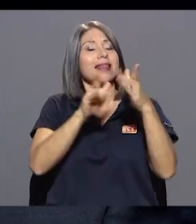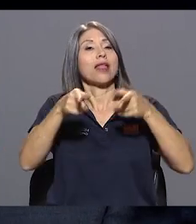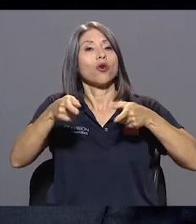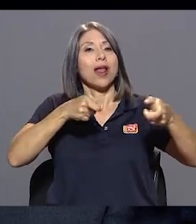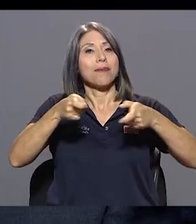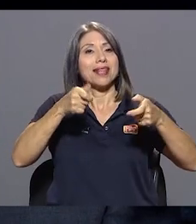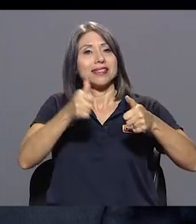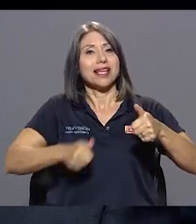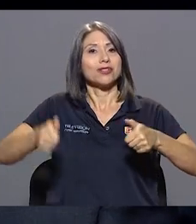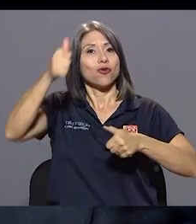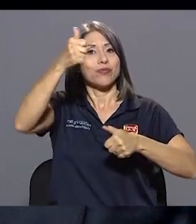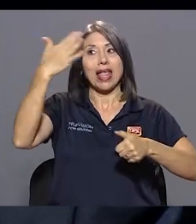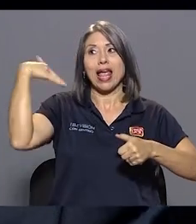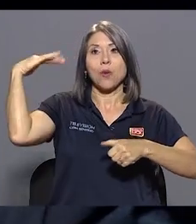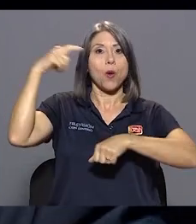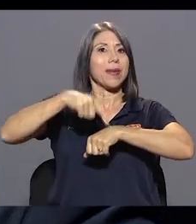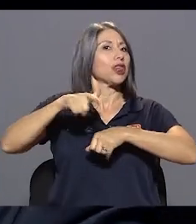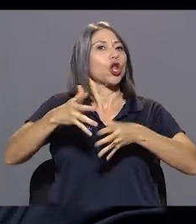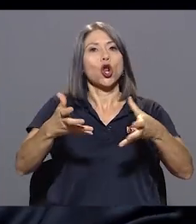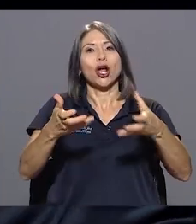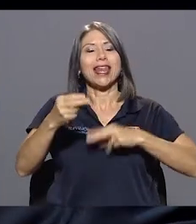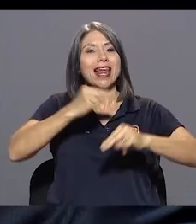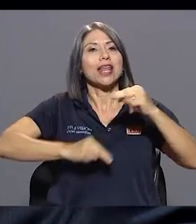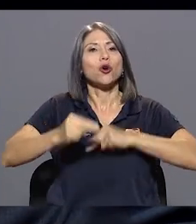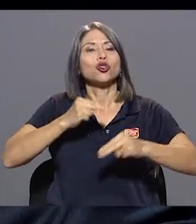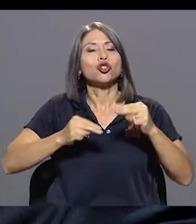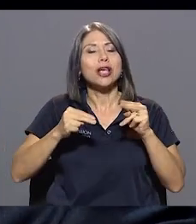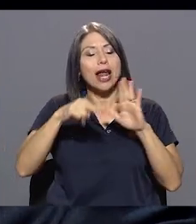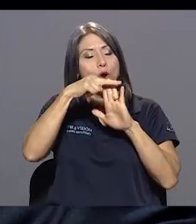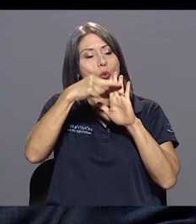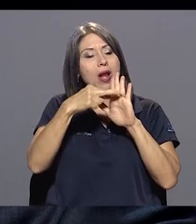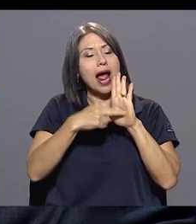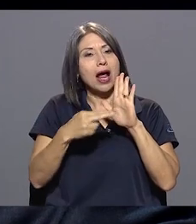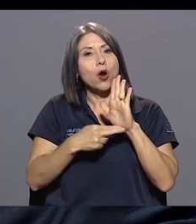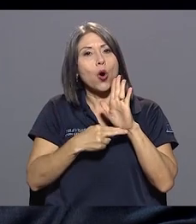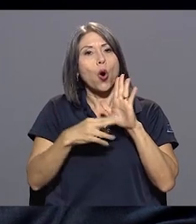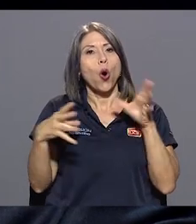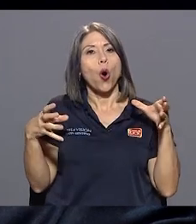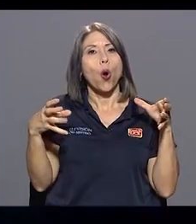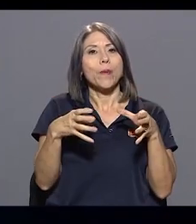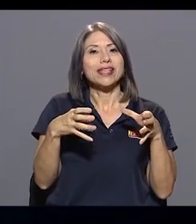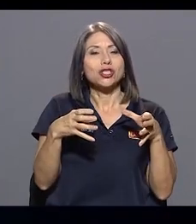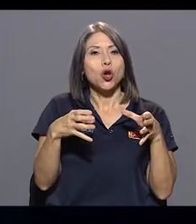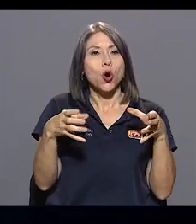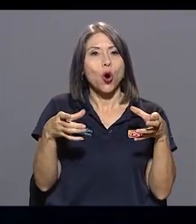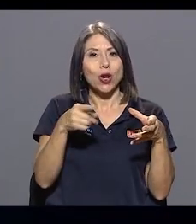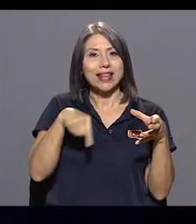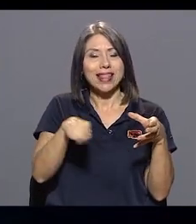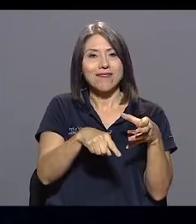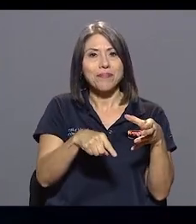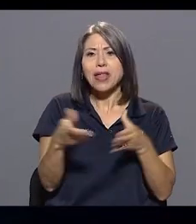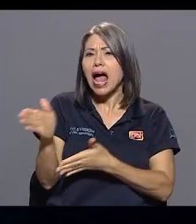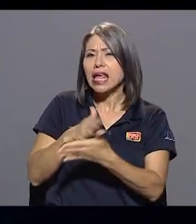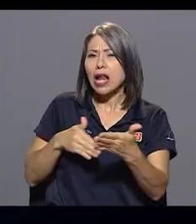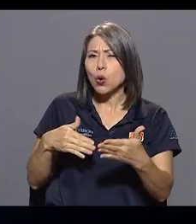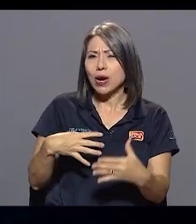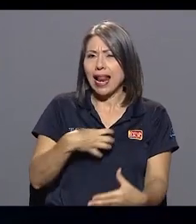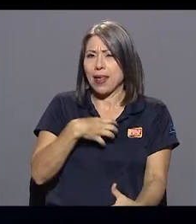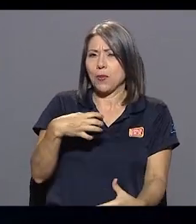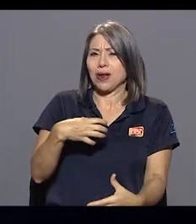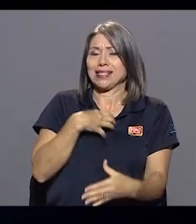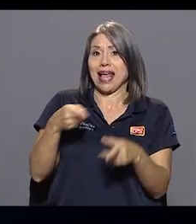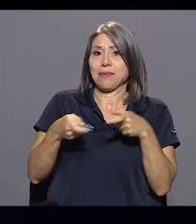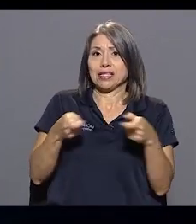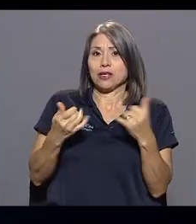una convención colectiva. ¿Hay algo puntual que le moleste de la administración actual? Sí, hay dos o tres cosas que